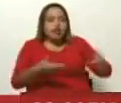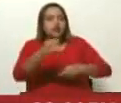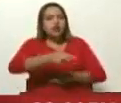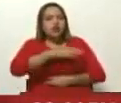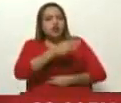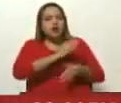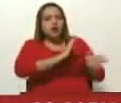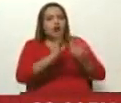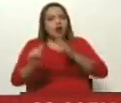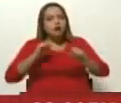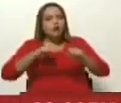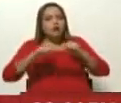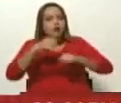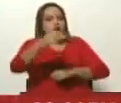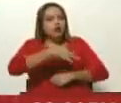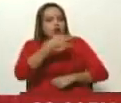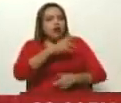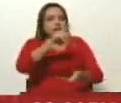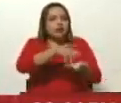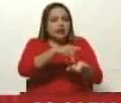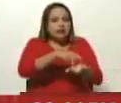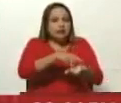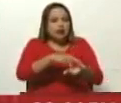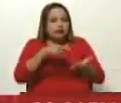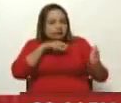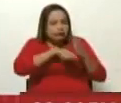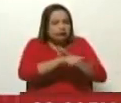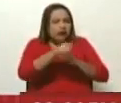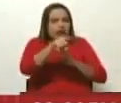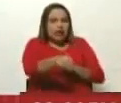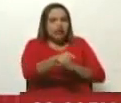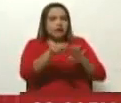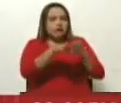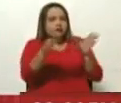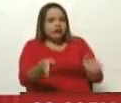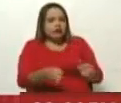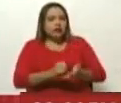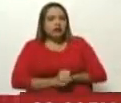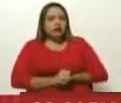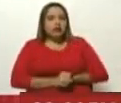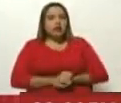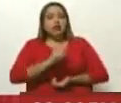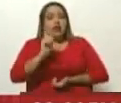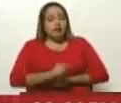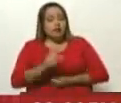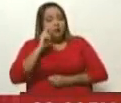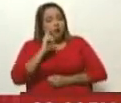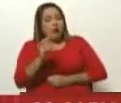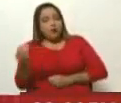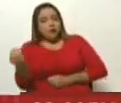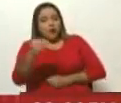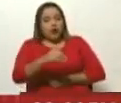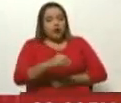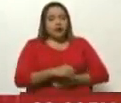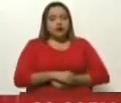movimientos sociales, a participar y a entrar en esta lógica. Y seguramente vamos a ver más